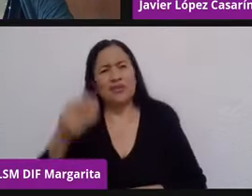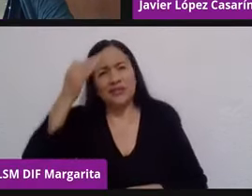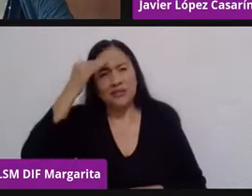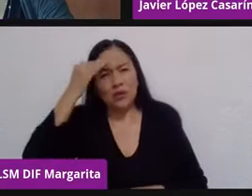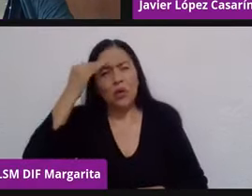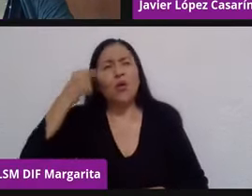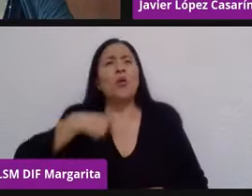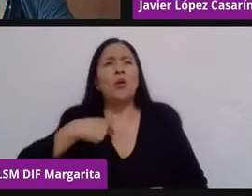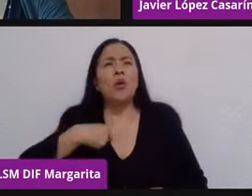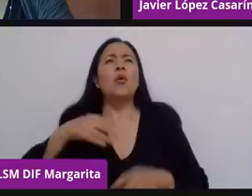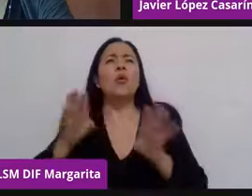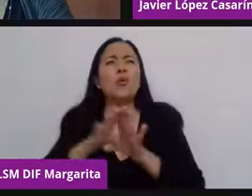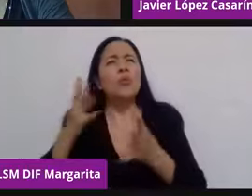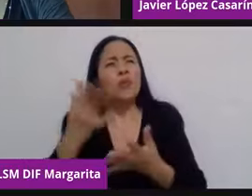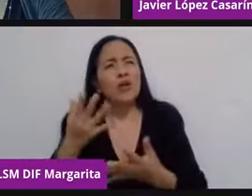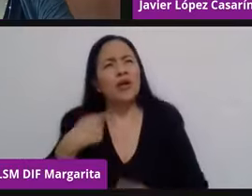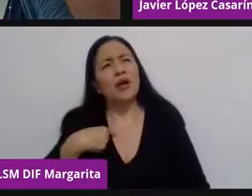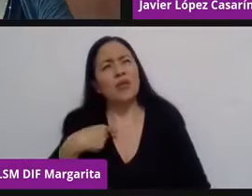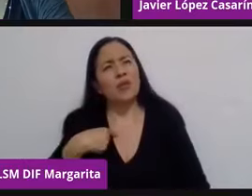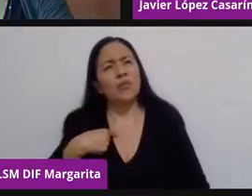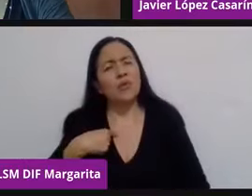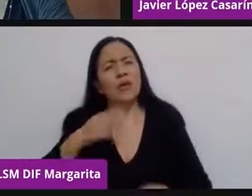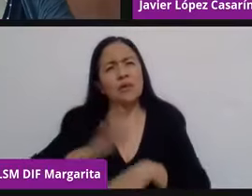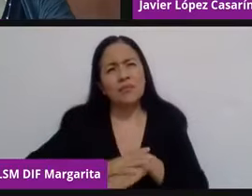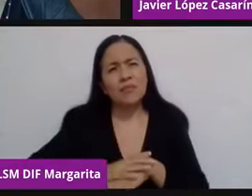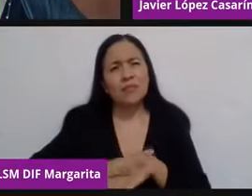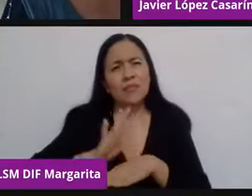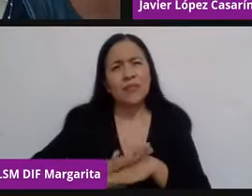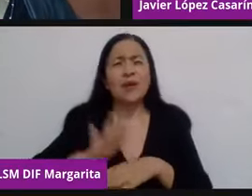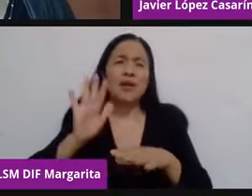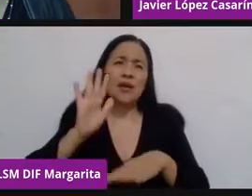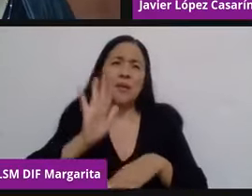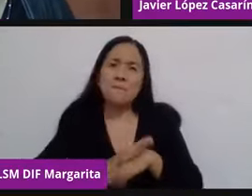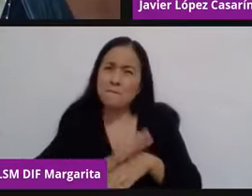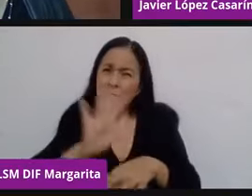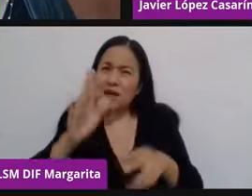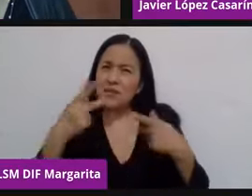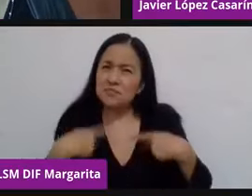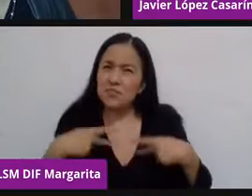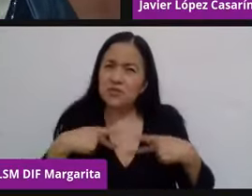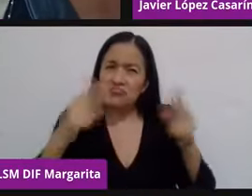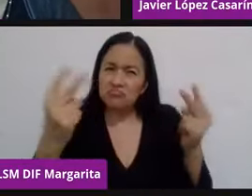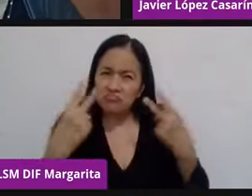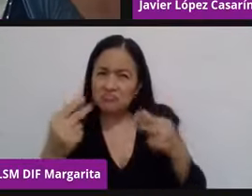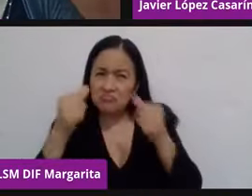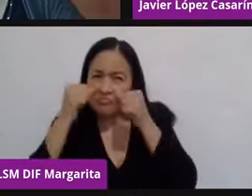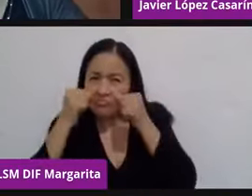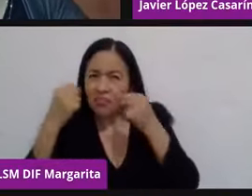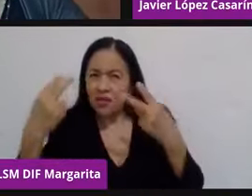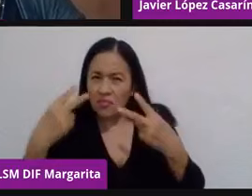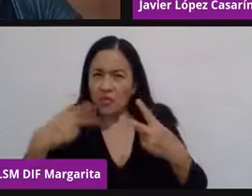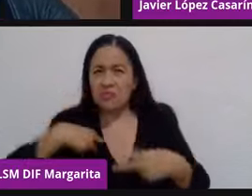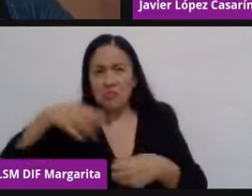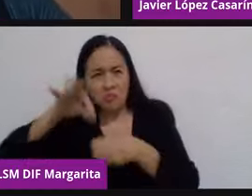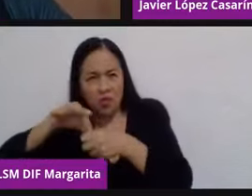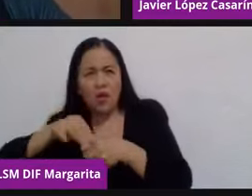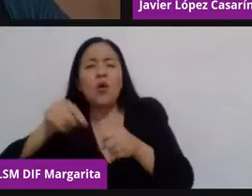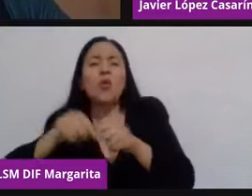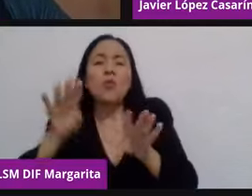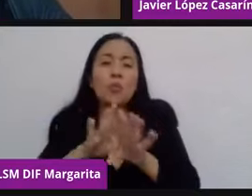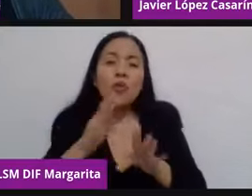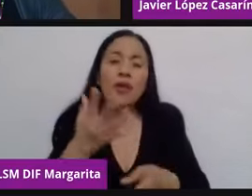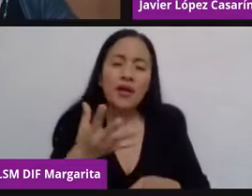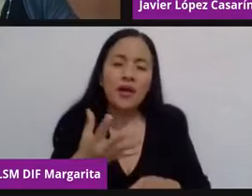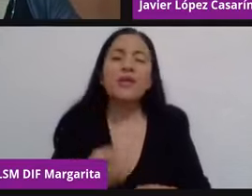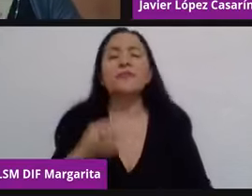ganar la atención de mi ciudadanía? Entonces, bueno, pues esto podríamos ir señalando